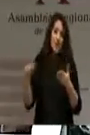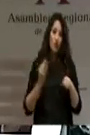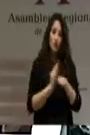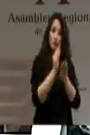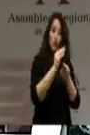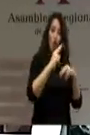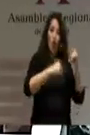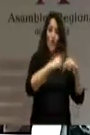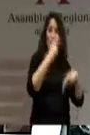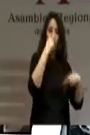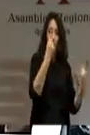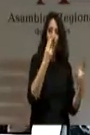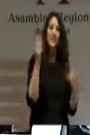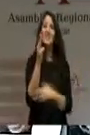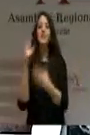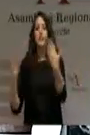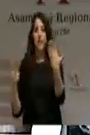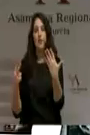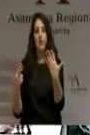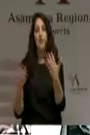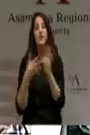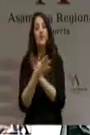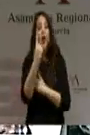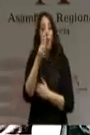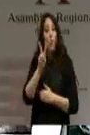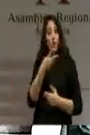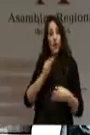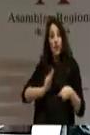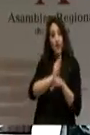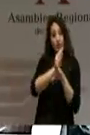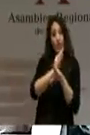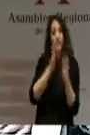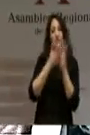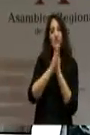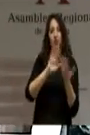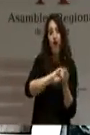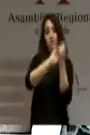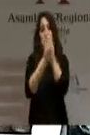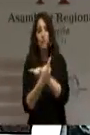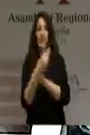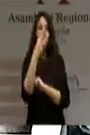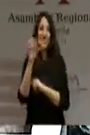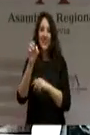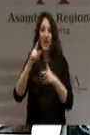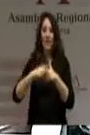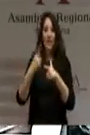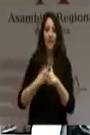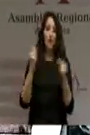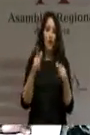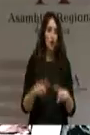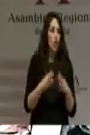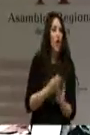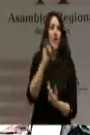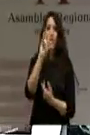pública. Se calcula, además, que por cada euro que se invierte se retornan 40 céntimos vía Seguridad Social, IVA